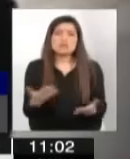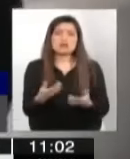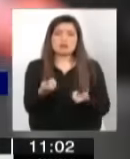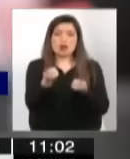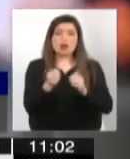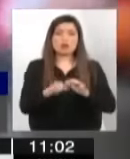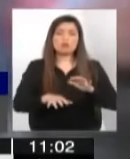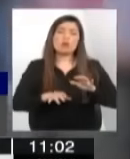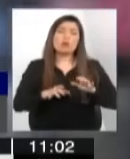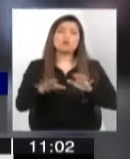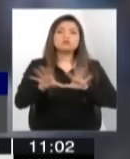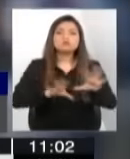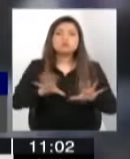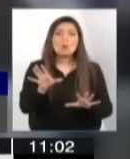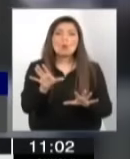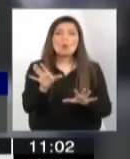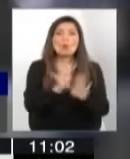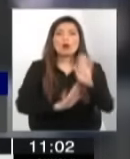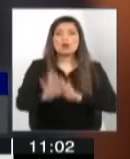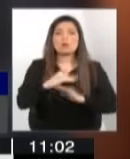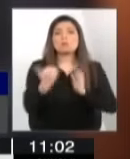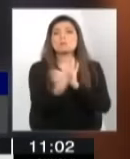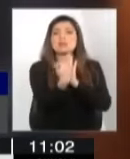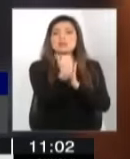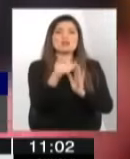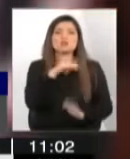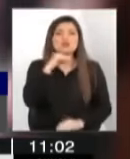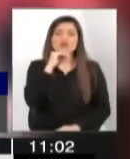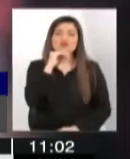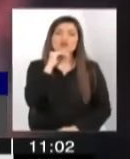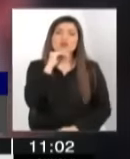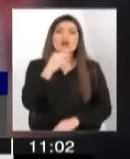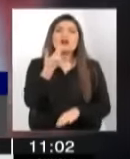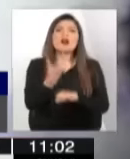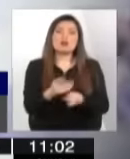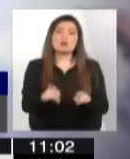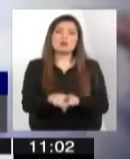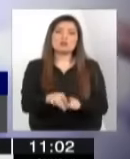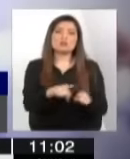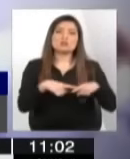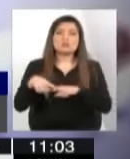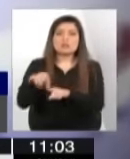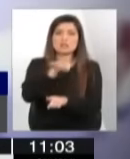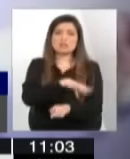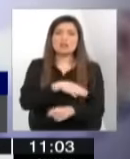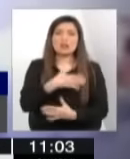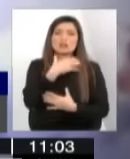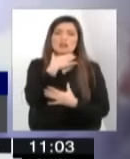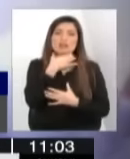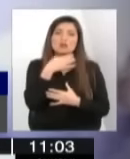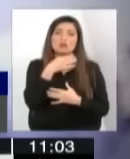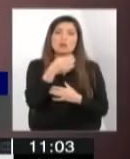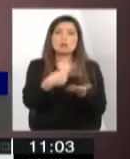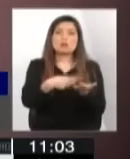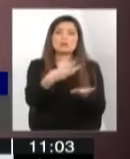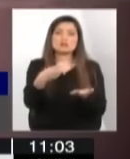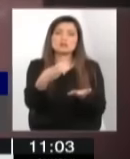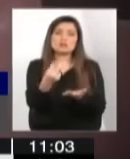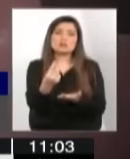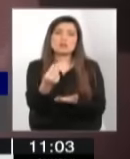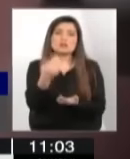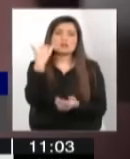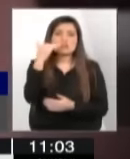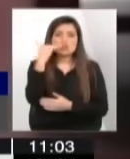eran suficientes. No cabe la menor duda que la sociedad chilena esté en deuda con esos 1.313 niños y que no basta con reformas